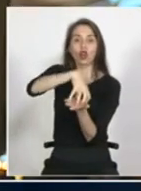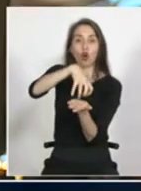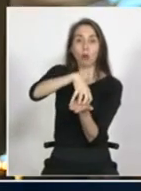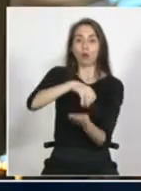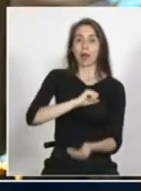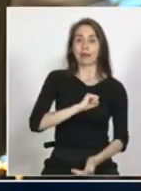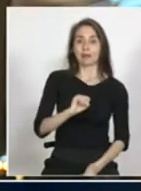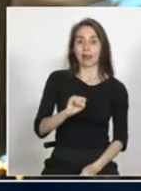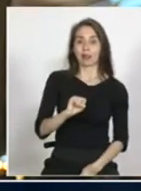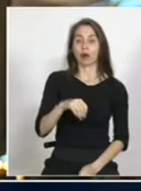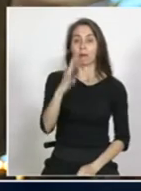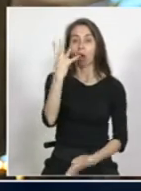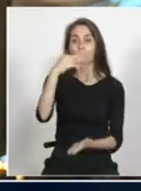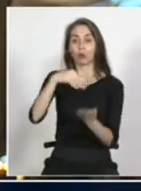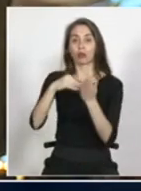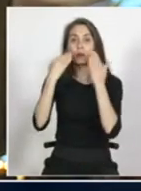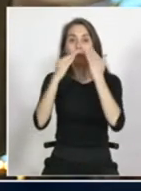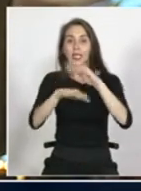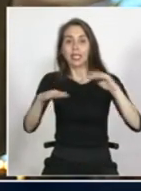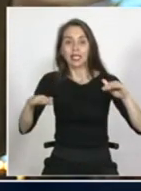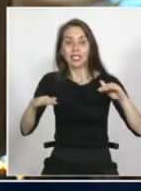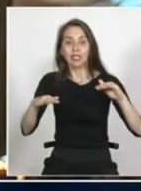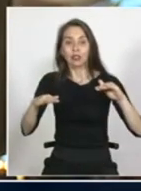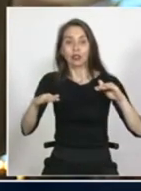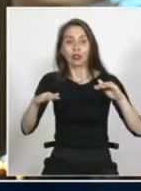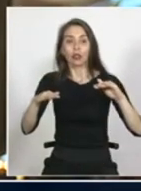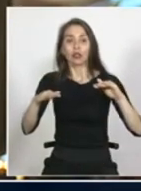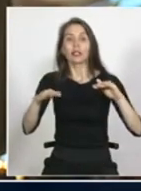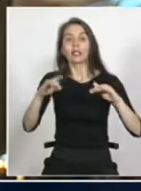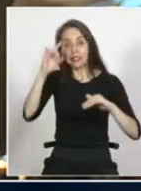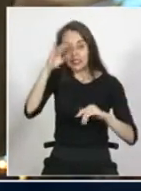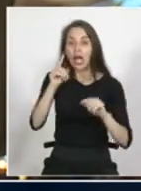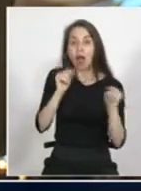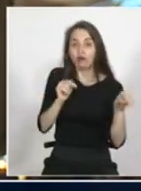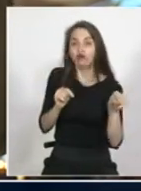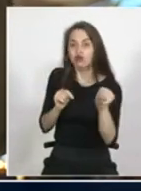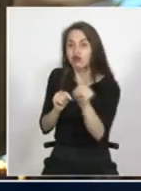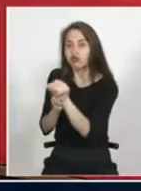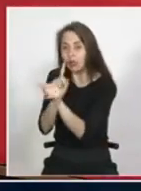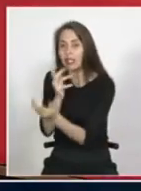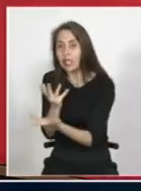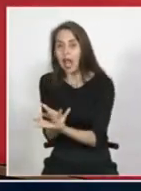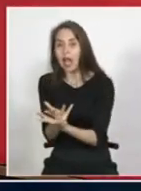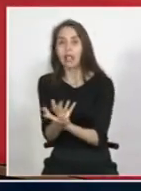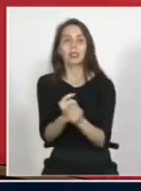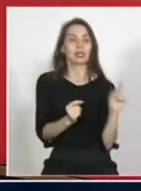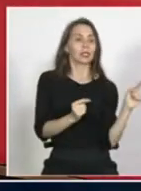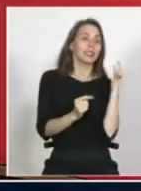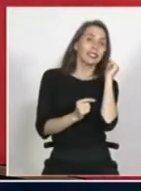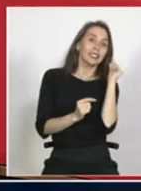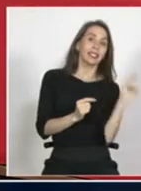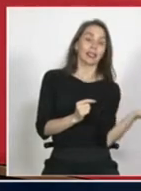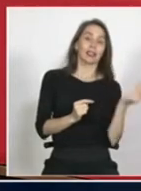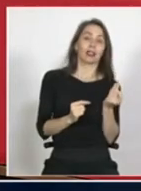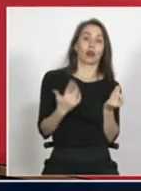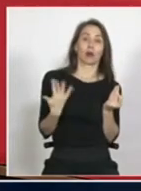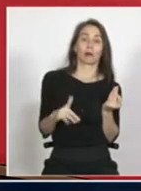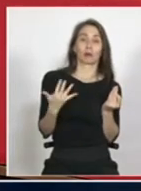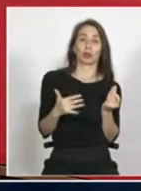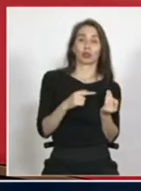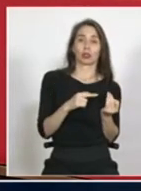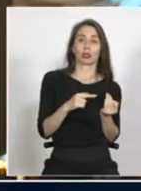más de 4.000 niños que están al menos identificados. Y ahí lo que decía Isca es súper importante porque